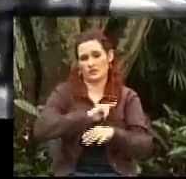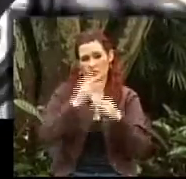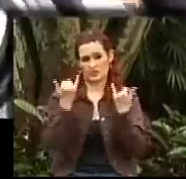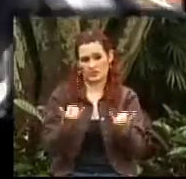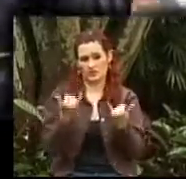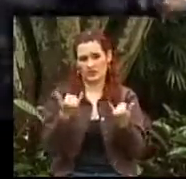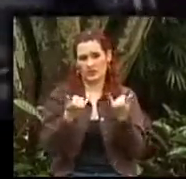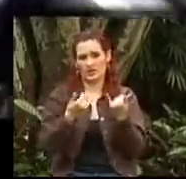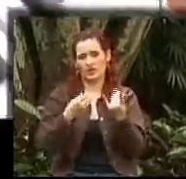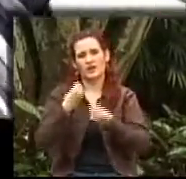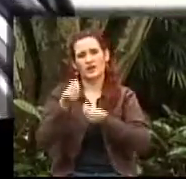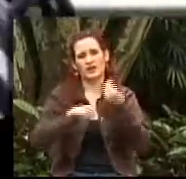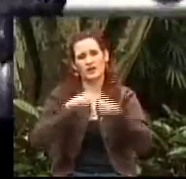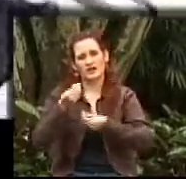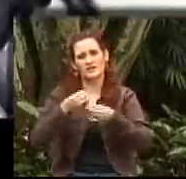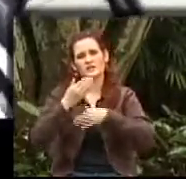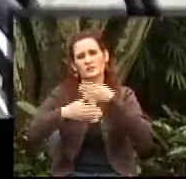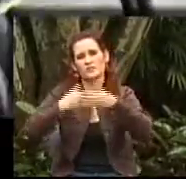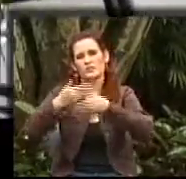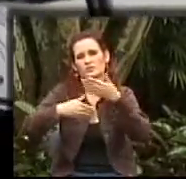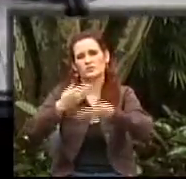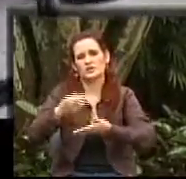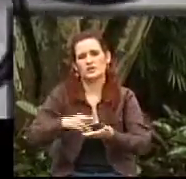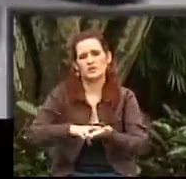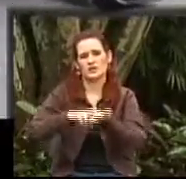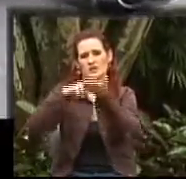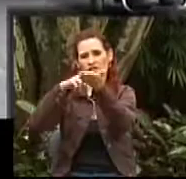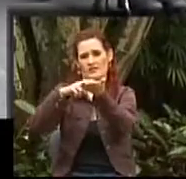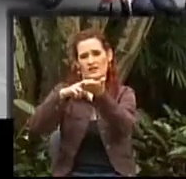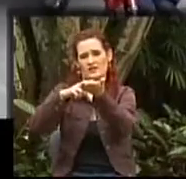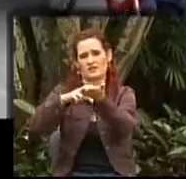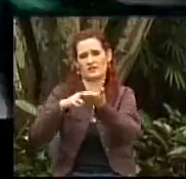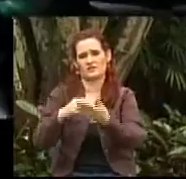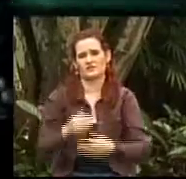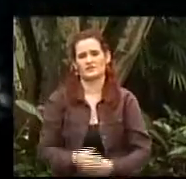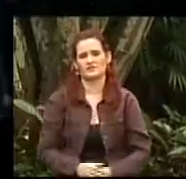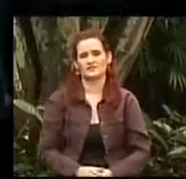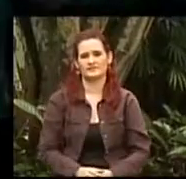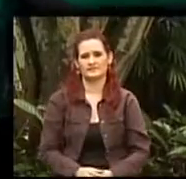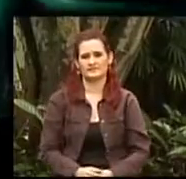labor de facilitación para que las personas logren tener un buen proceso.